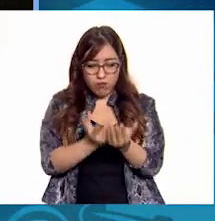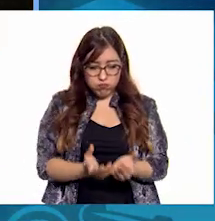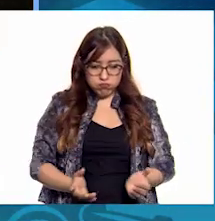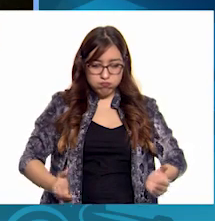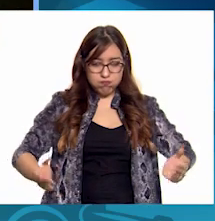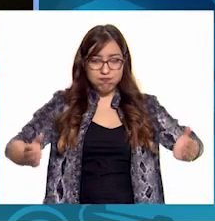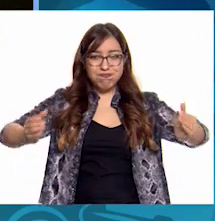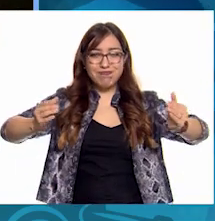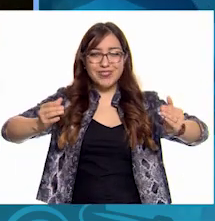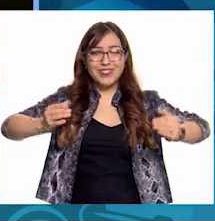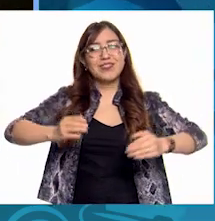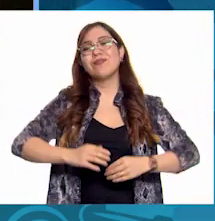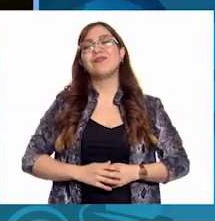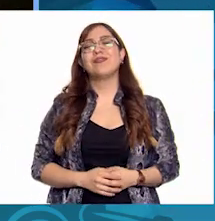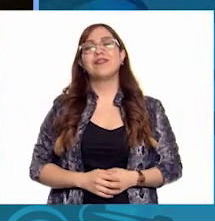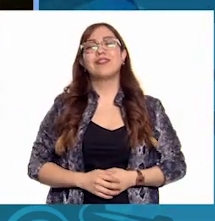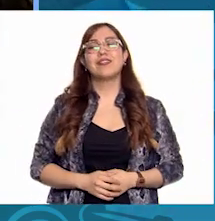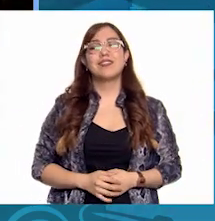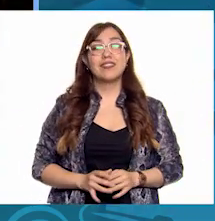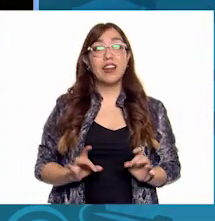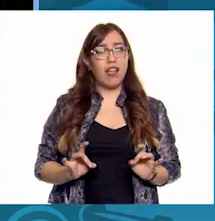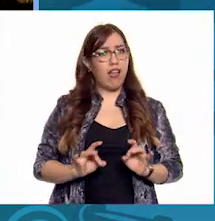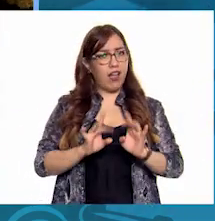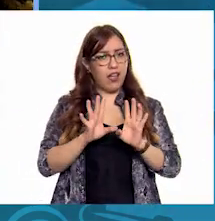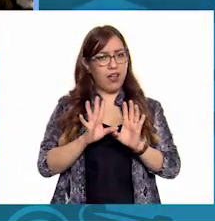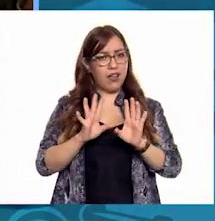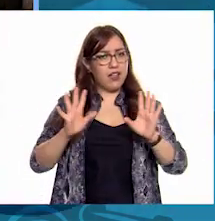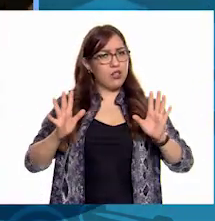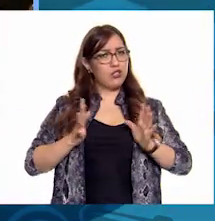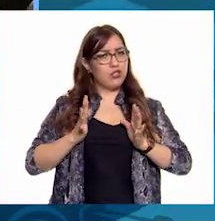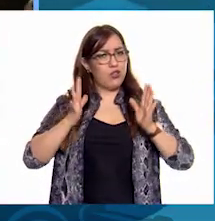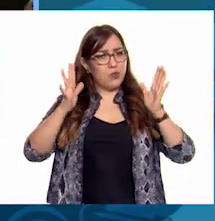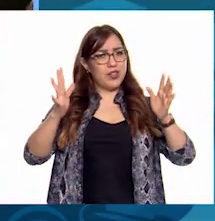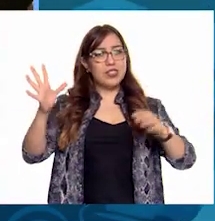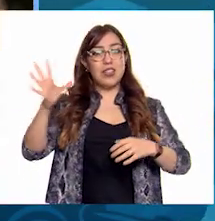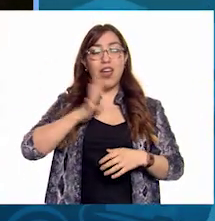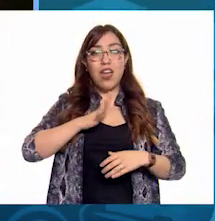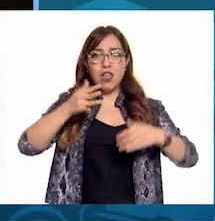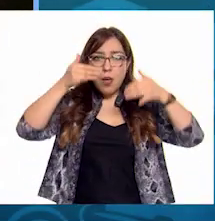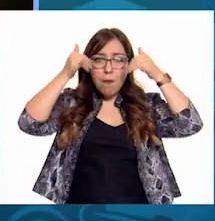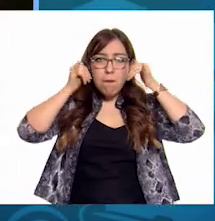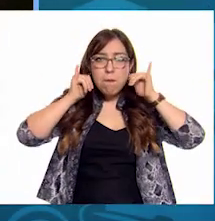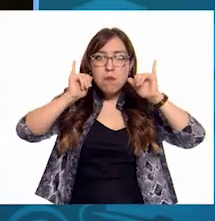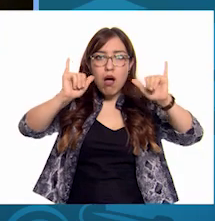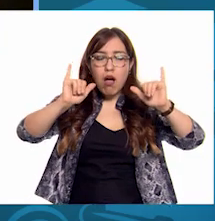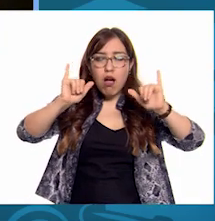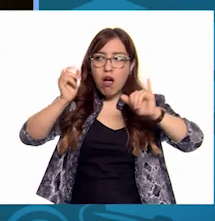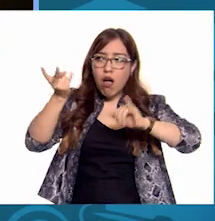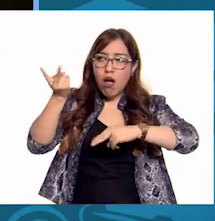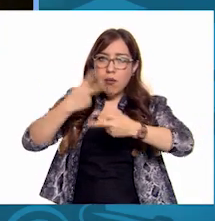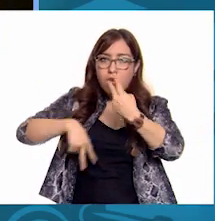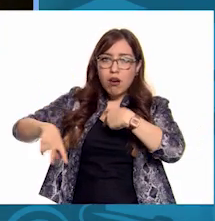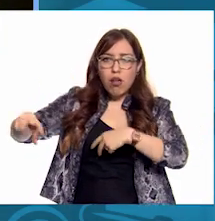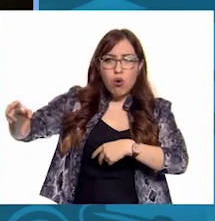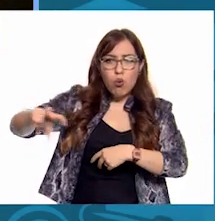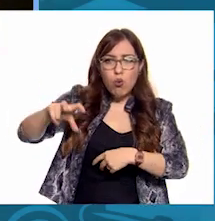La gran sorpresa La fue ver Aparecer una vaca Y una gallina